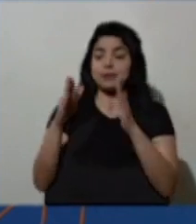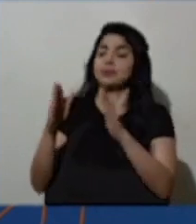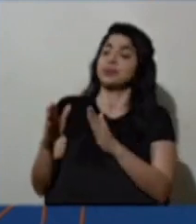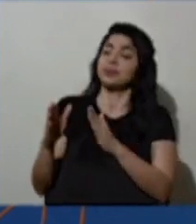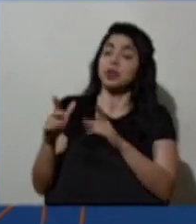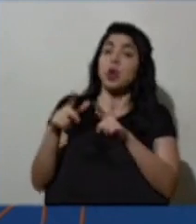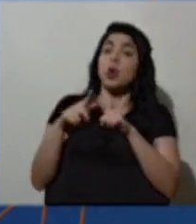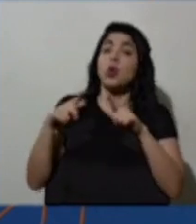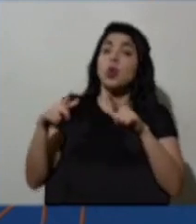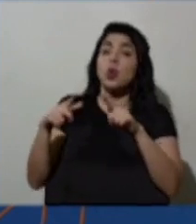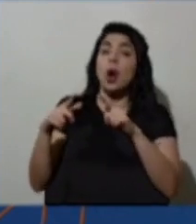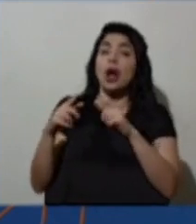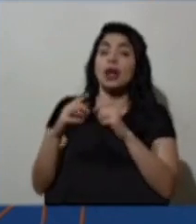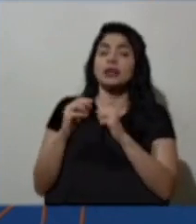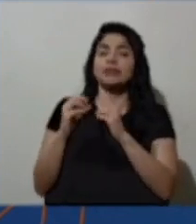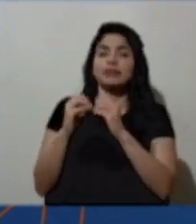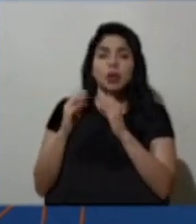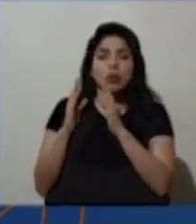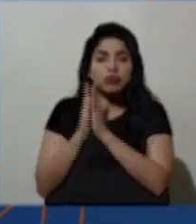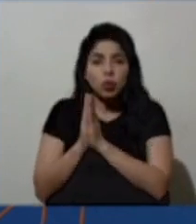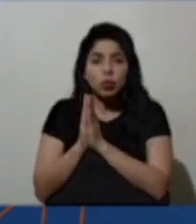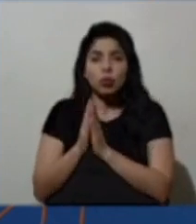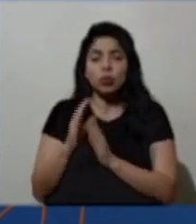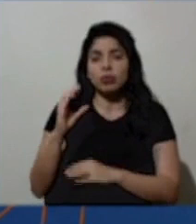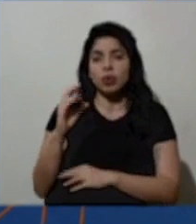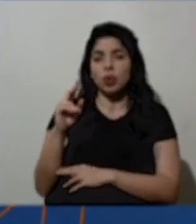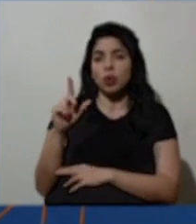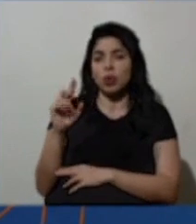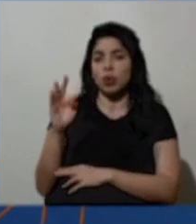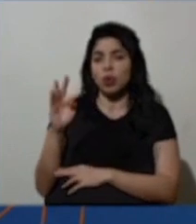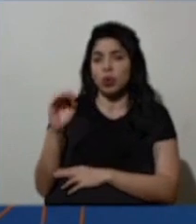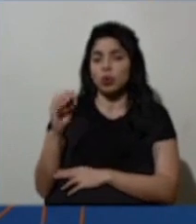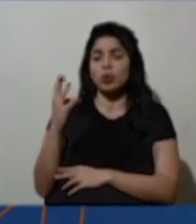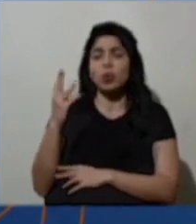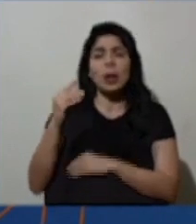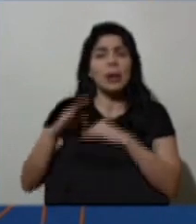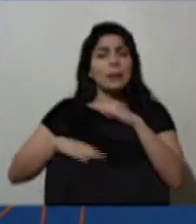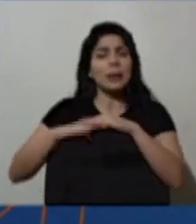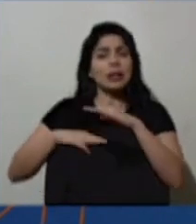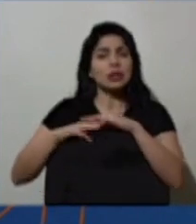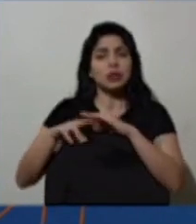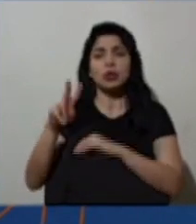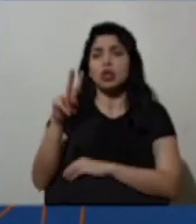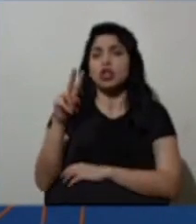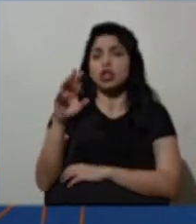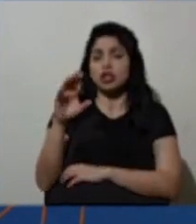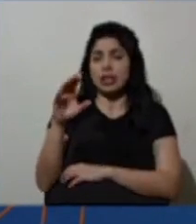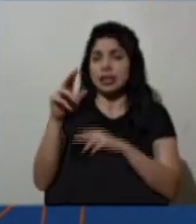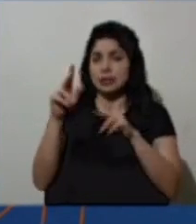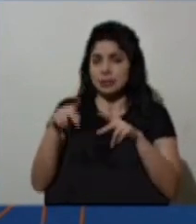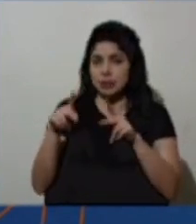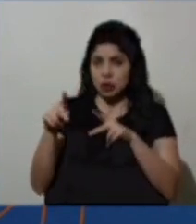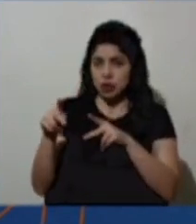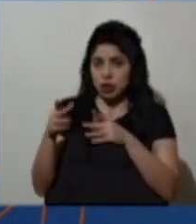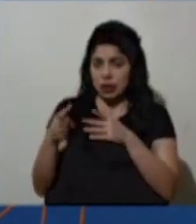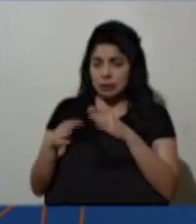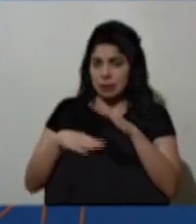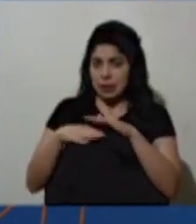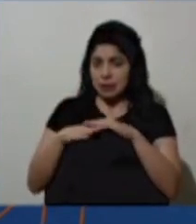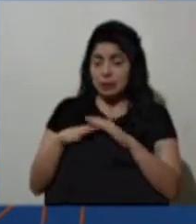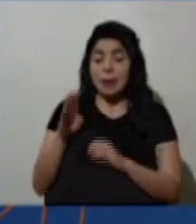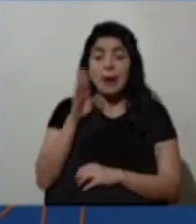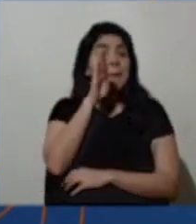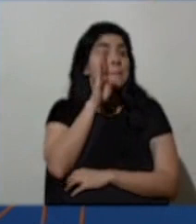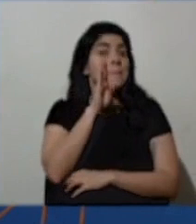En lugares de culto, 200 personas máximo en el aforo. Los